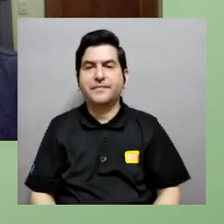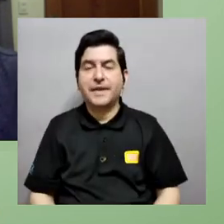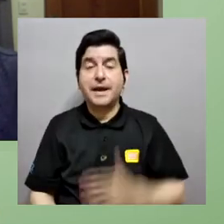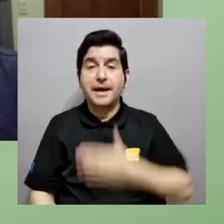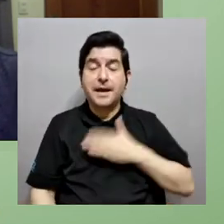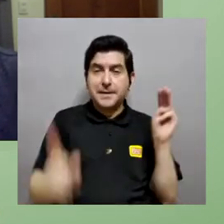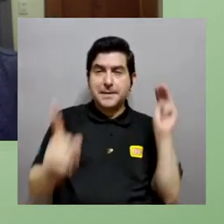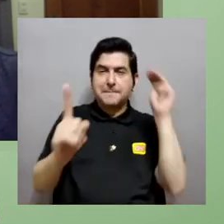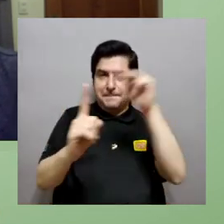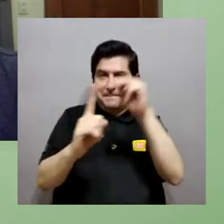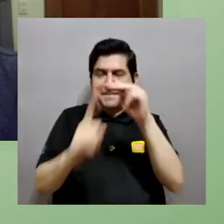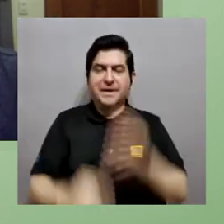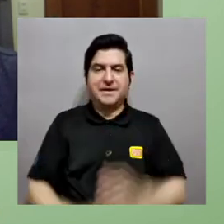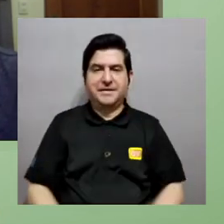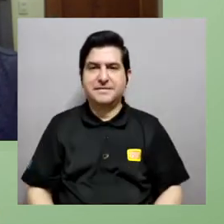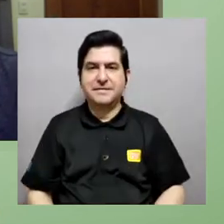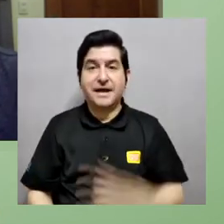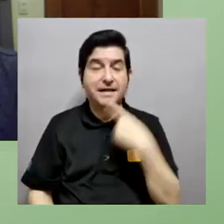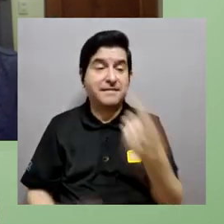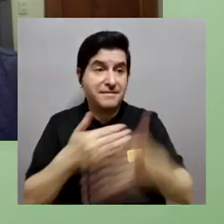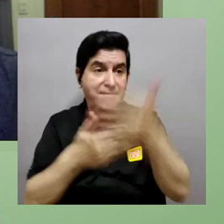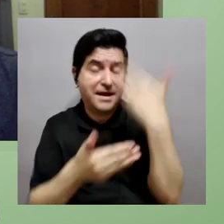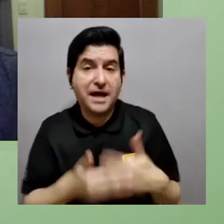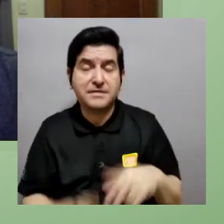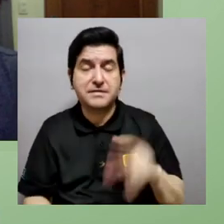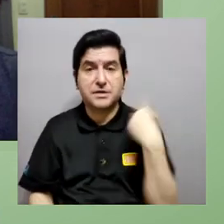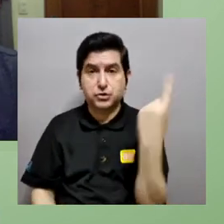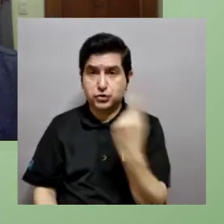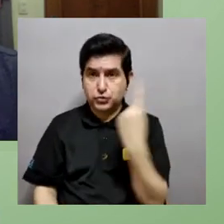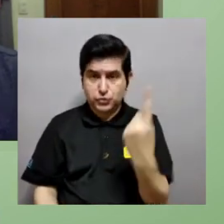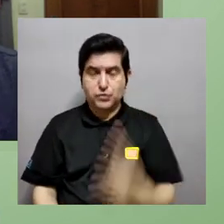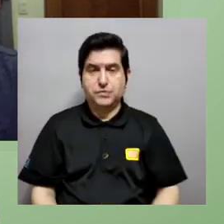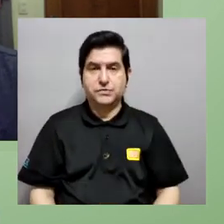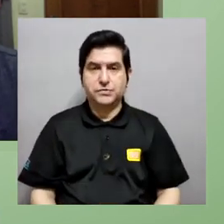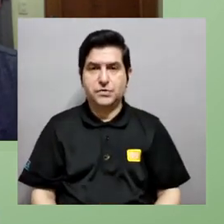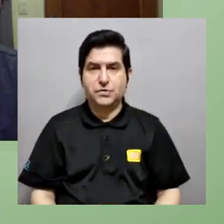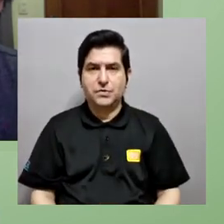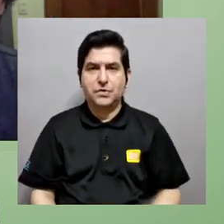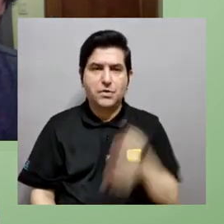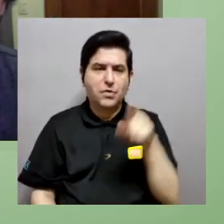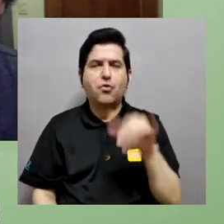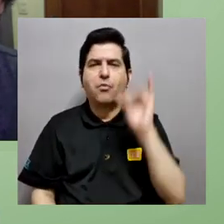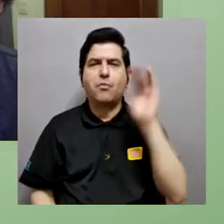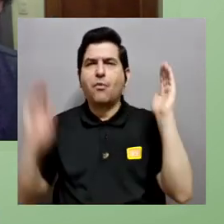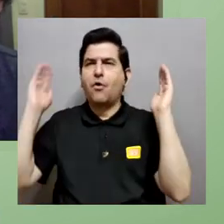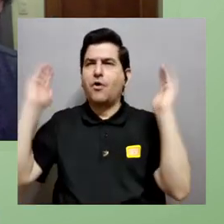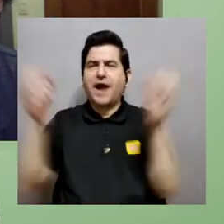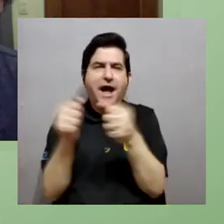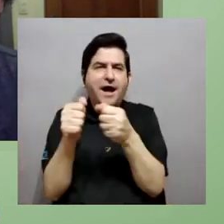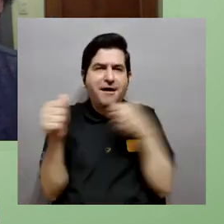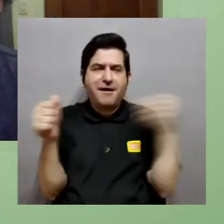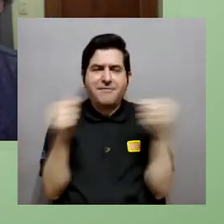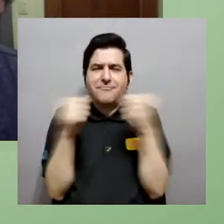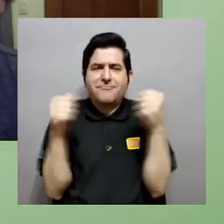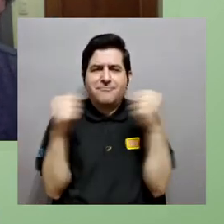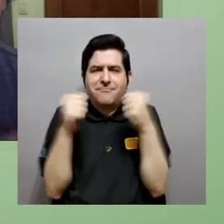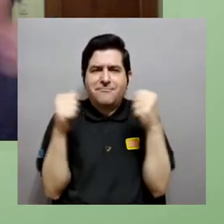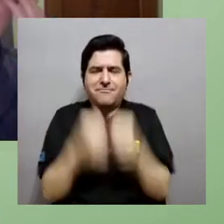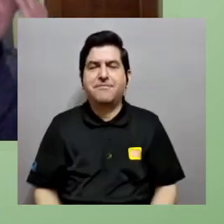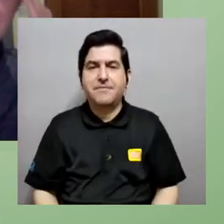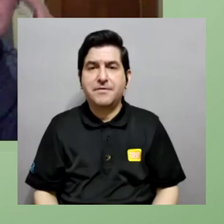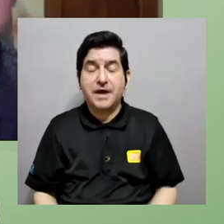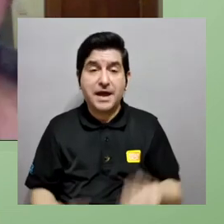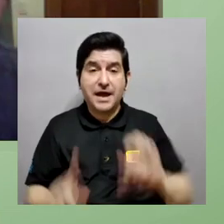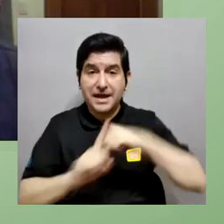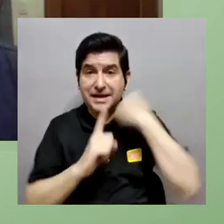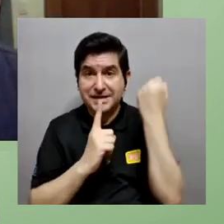ellos y a la vez levantar más y ese es también mi meta con todo esto por eso decía no es nada más una